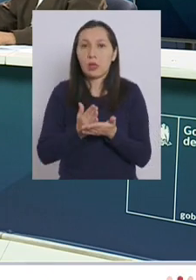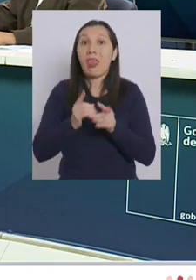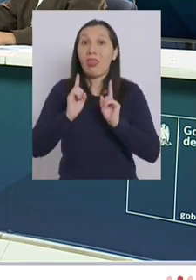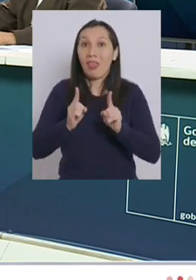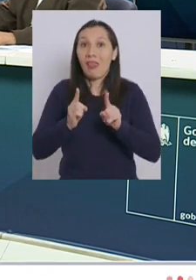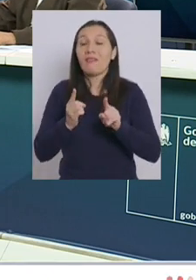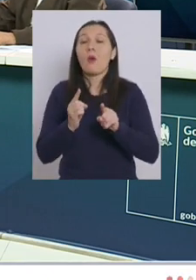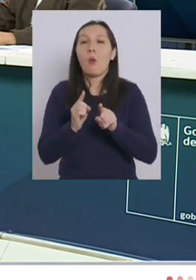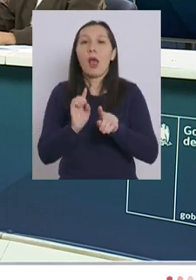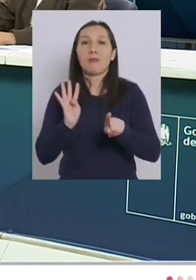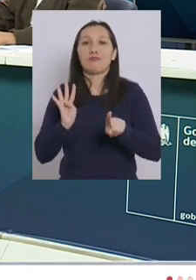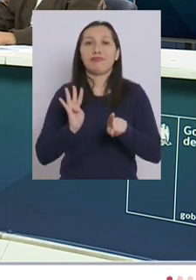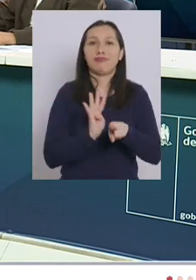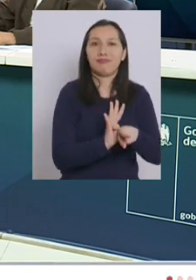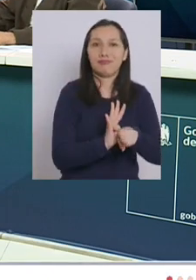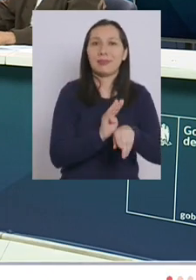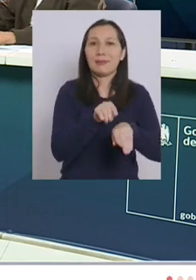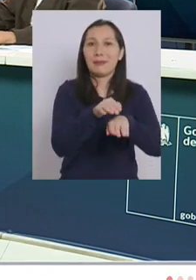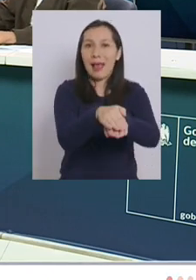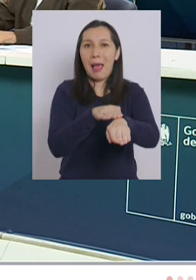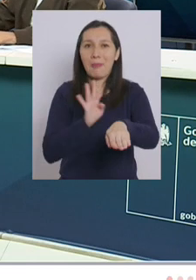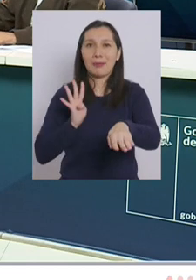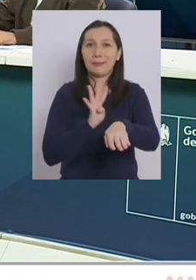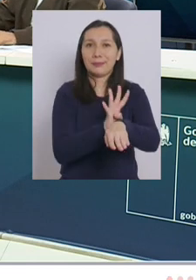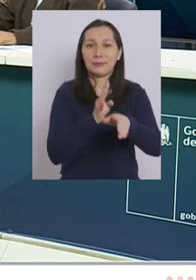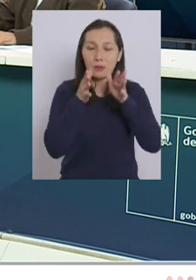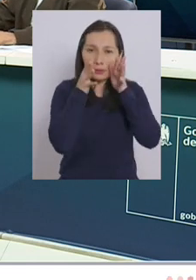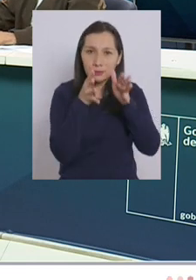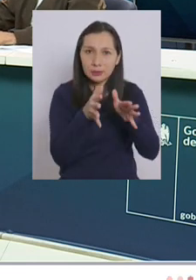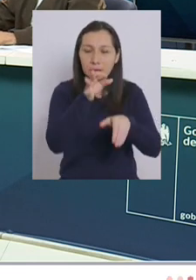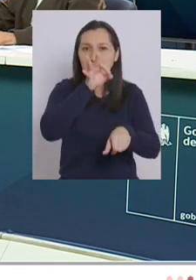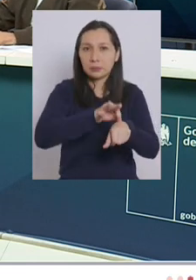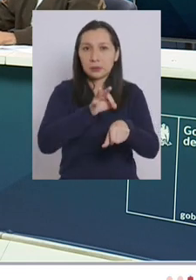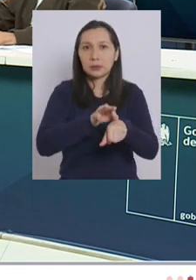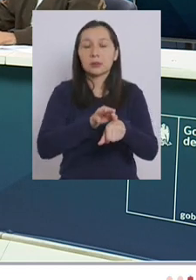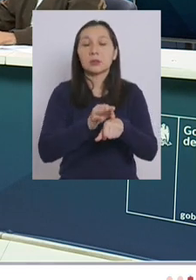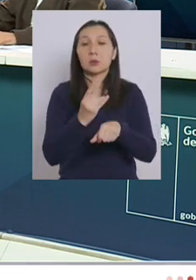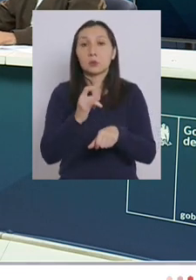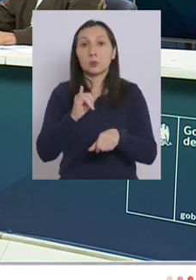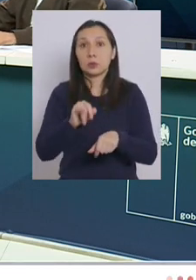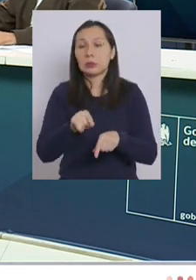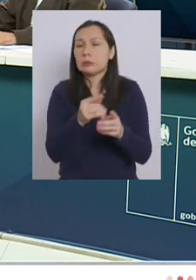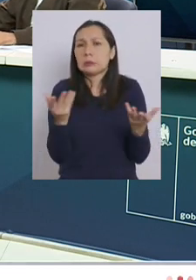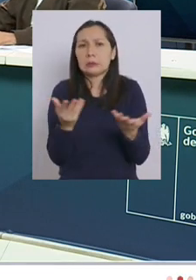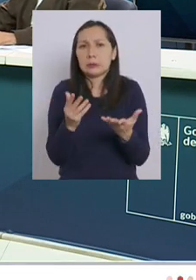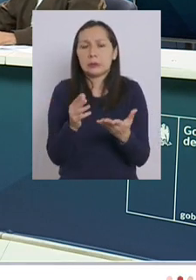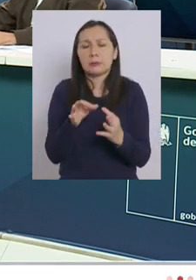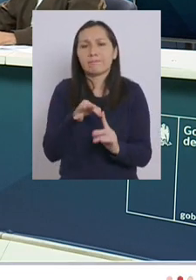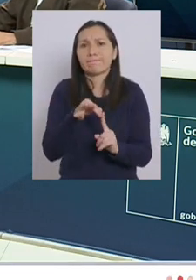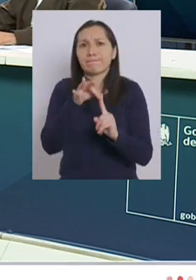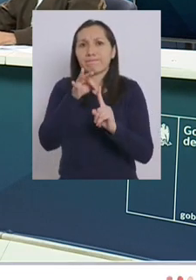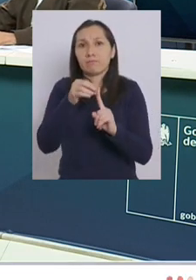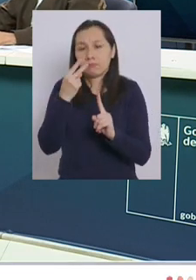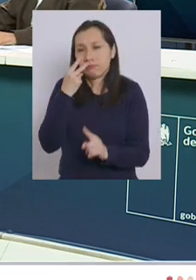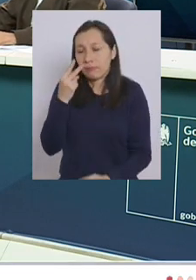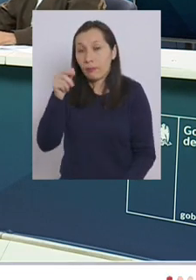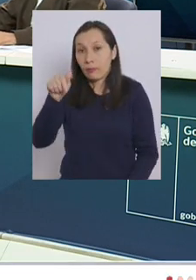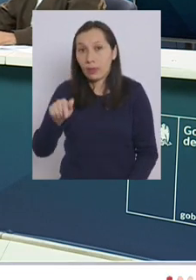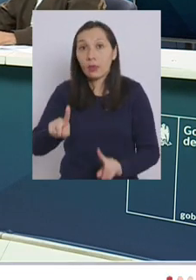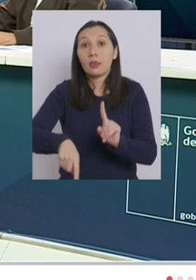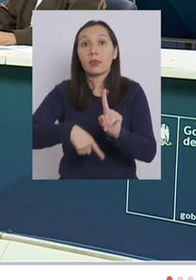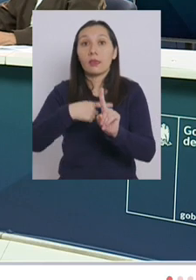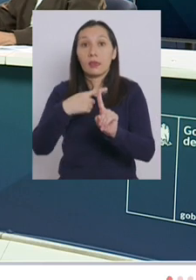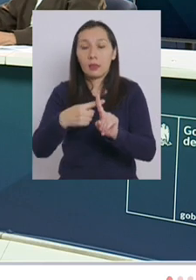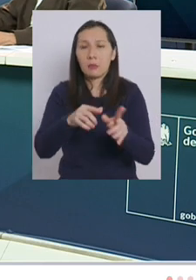deben trabajar para tratar una cama y un paciente crítico principalmente y considerando que hoy en día además